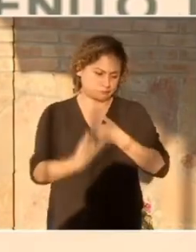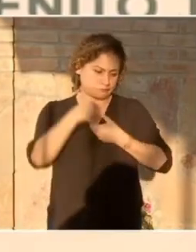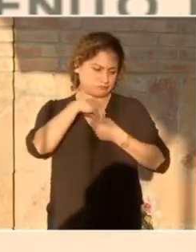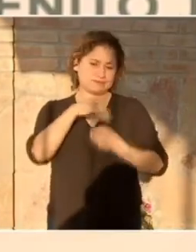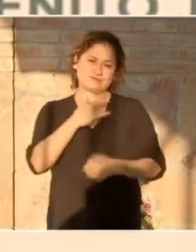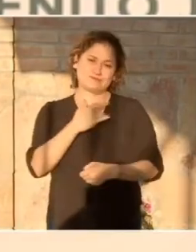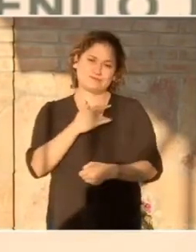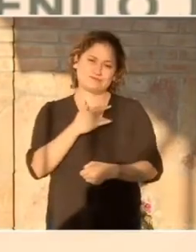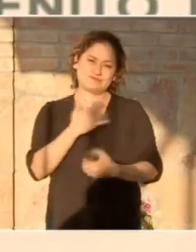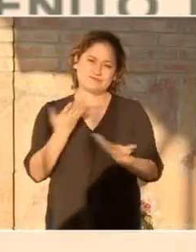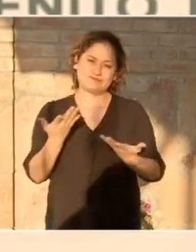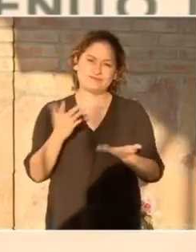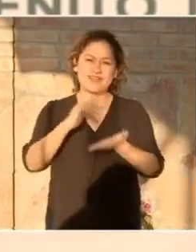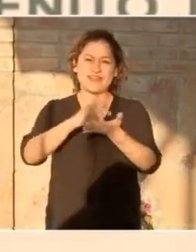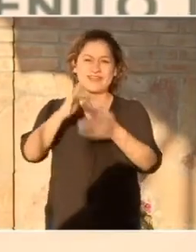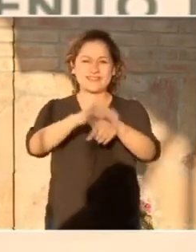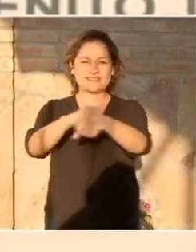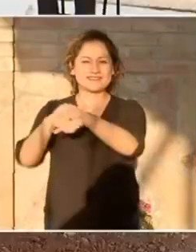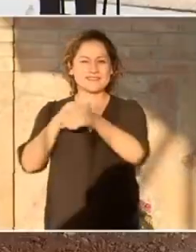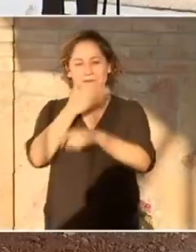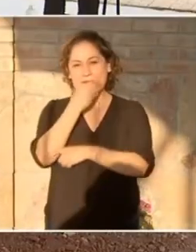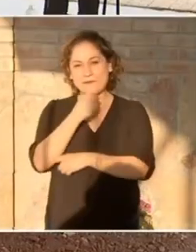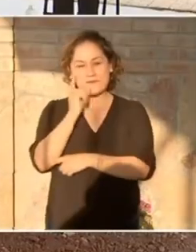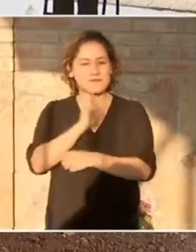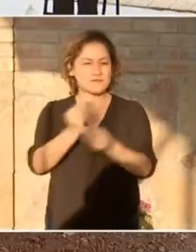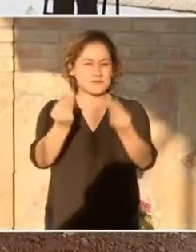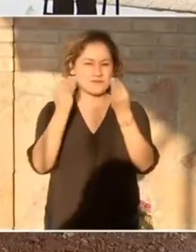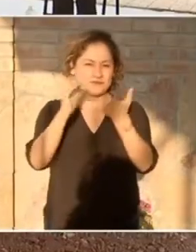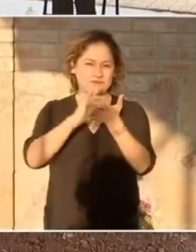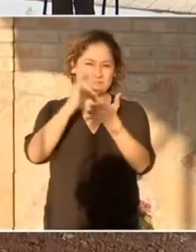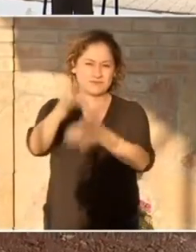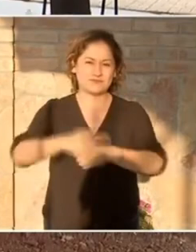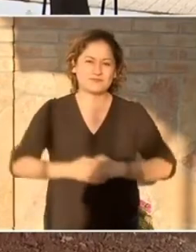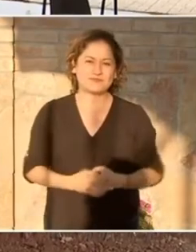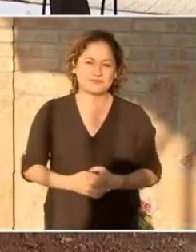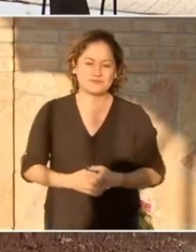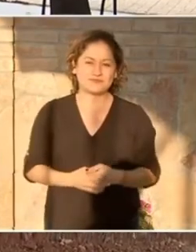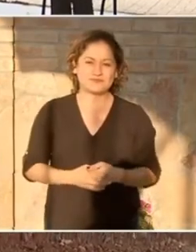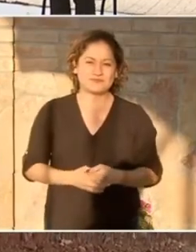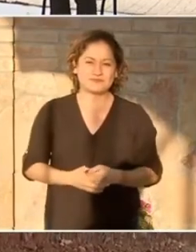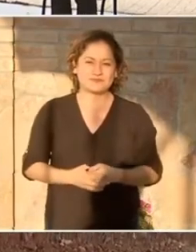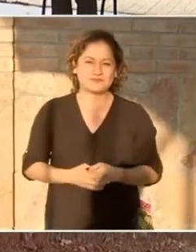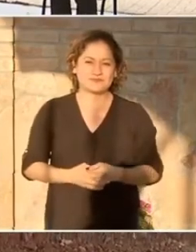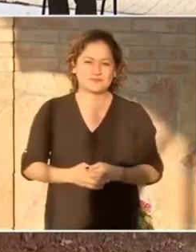gracias, amigas y amigos. Muchas gracias. Aplausos